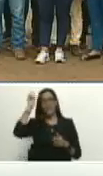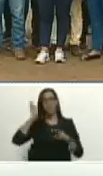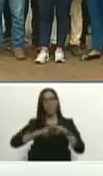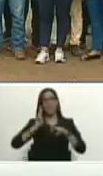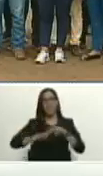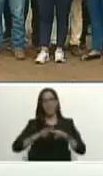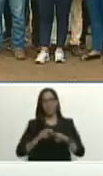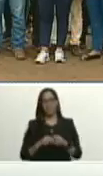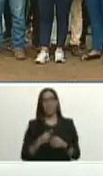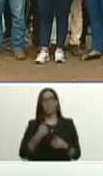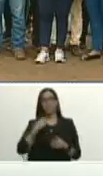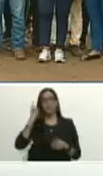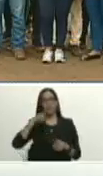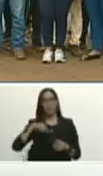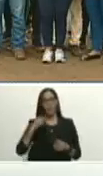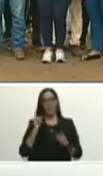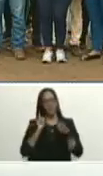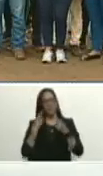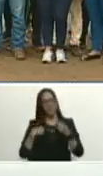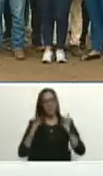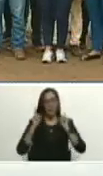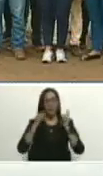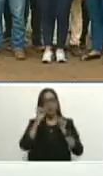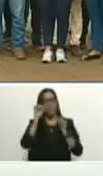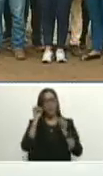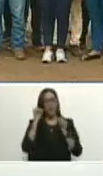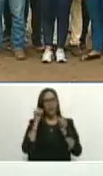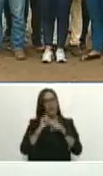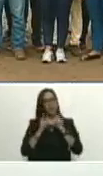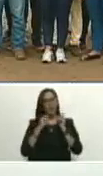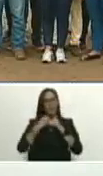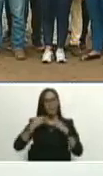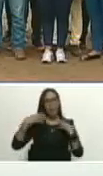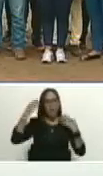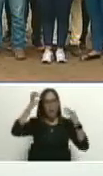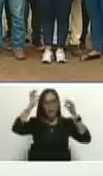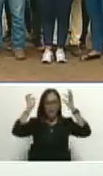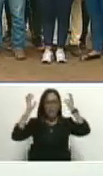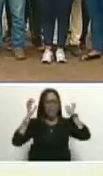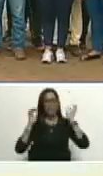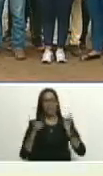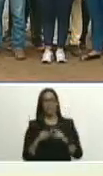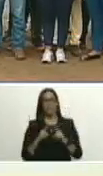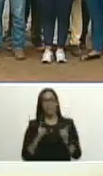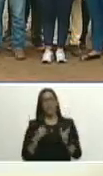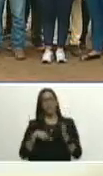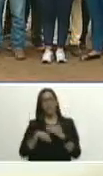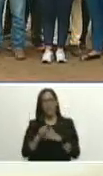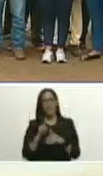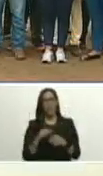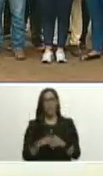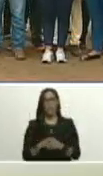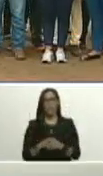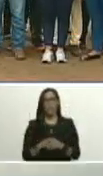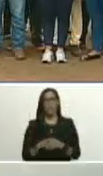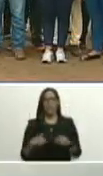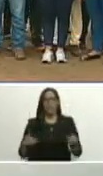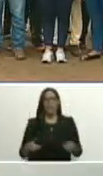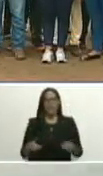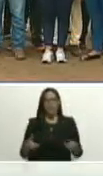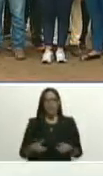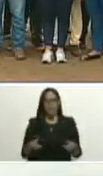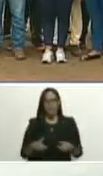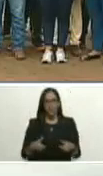yo también tengo algunas canas no tanto como Castro Soteldo pero aquí vamos miren con el esfuerzo